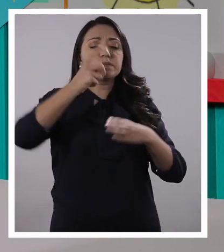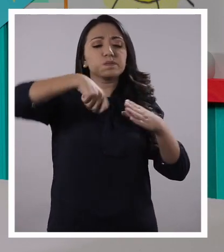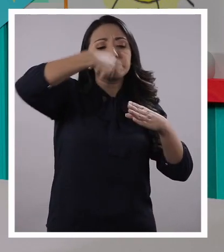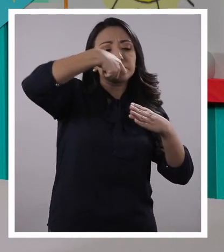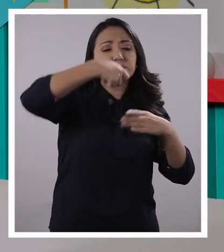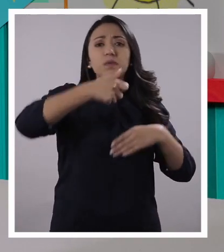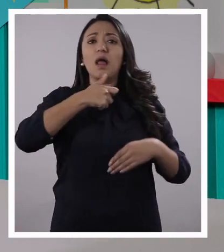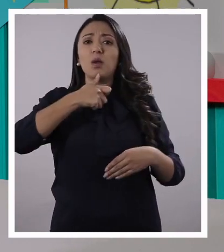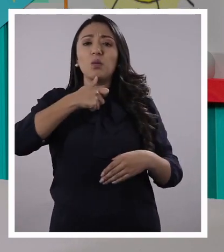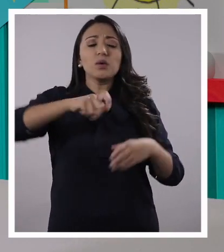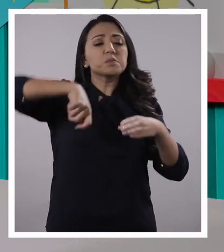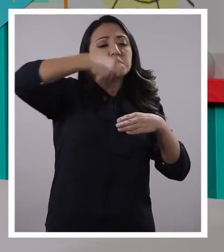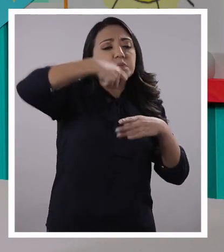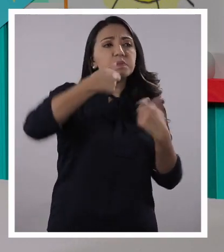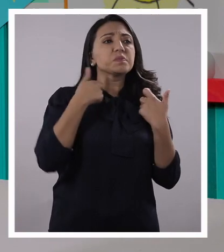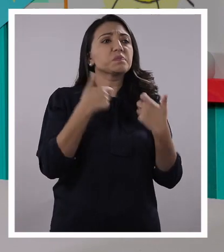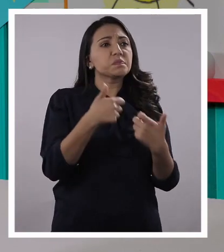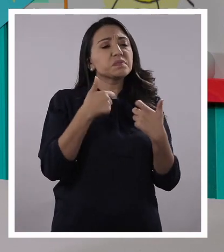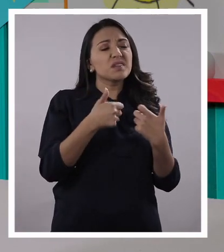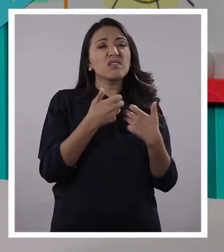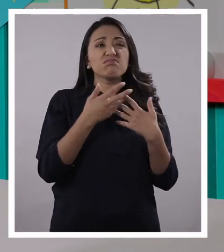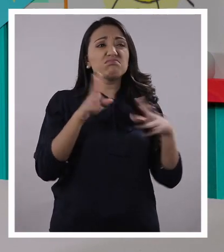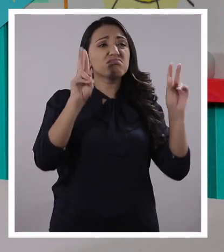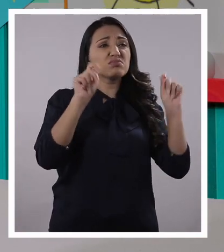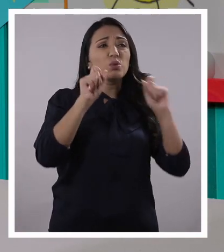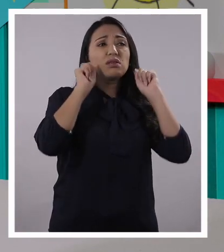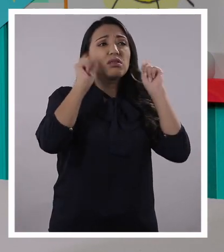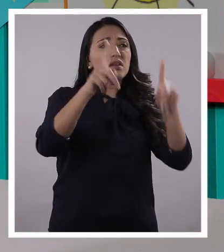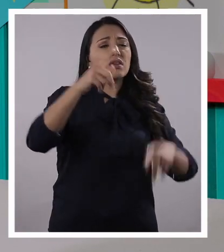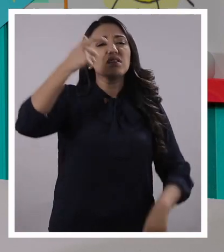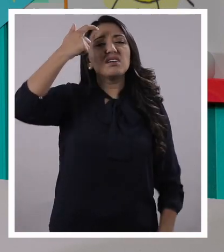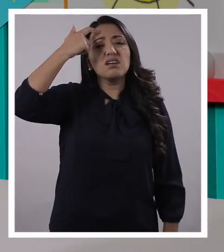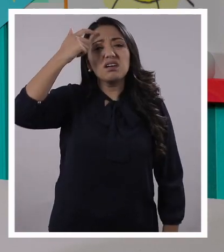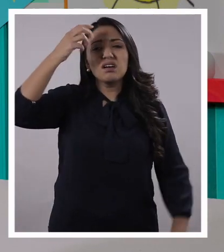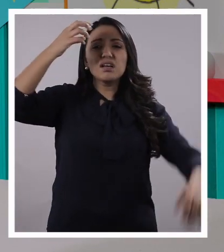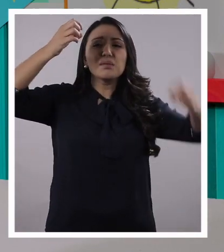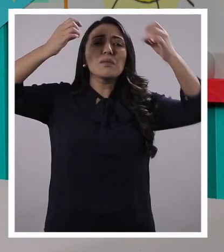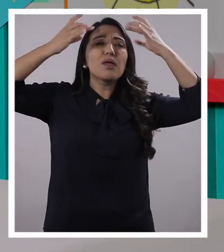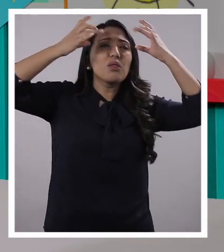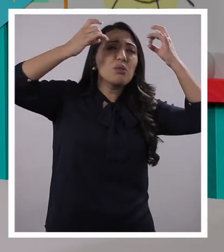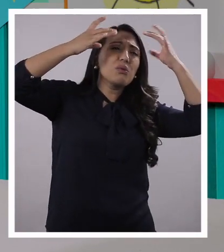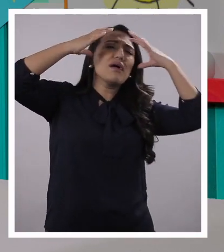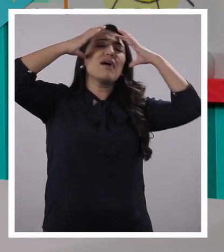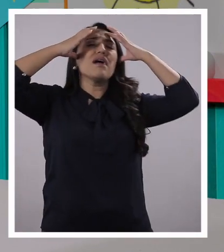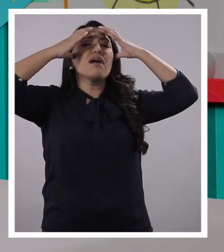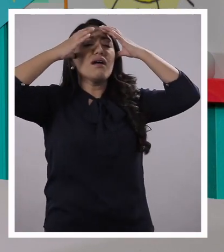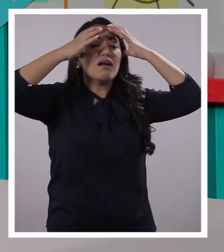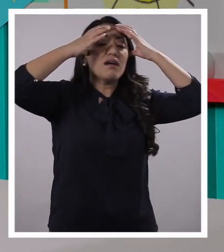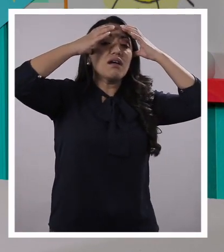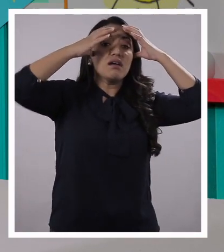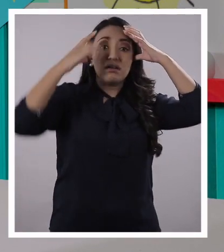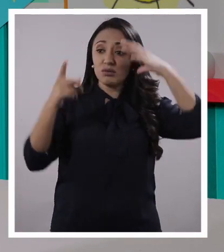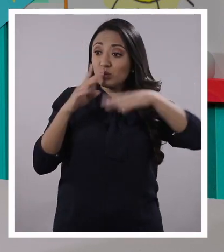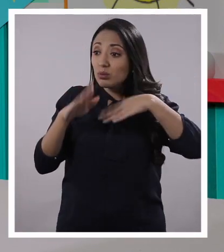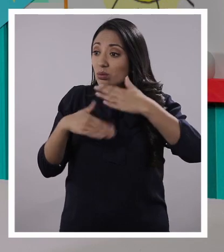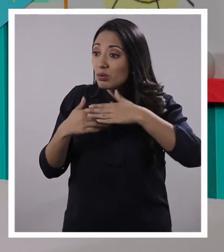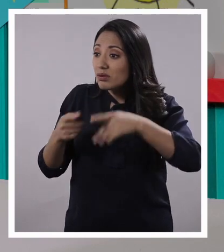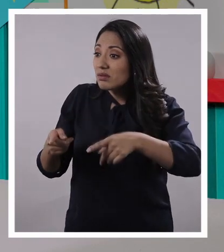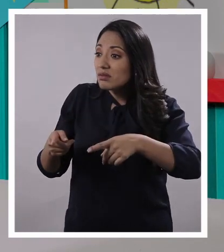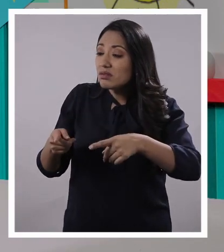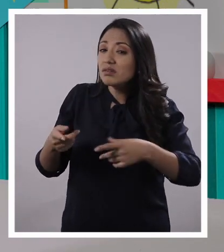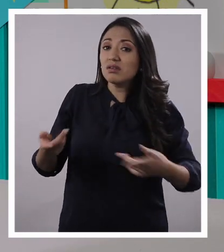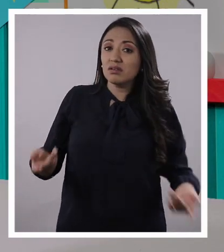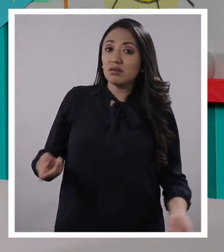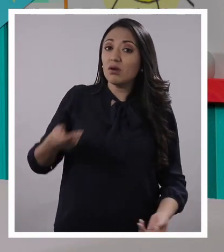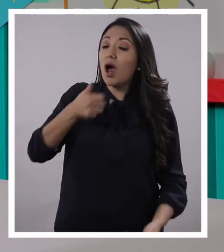almorcé muy bien nutritivamente. Y no entiendo por qué me siento así. Me duele la cabeza. ¿Hiciste todo eso, Pancho, hoy? Sí, profe. ¿Y,